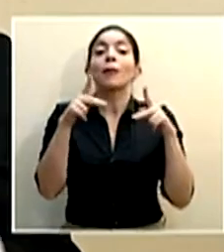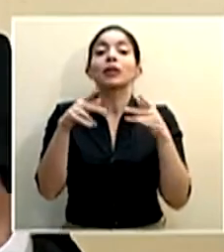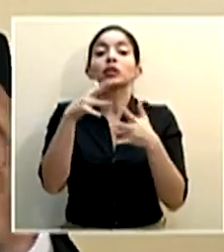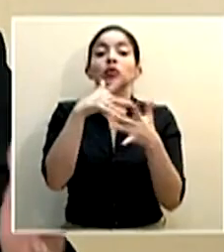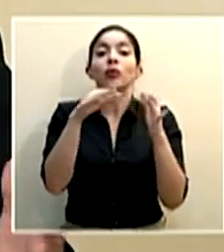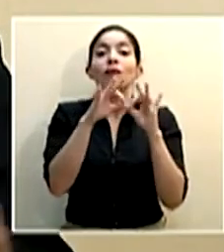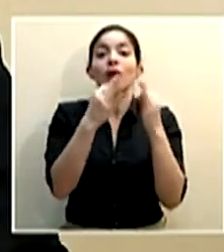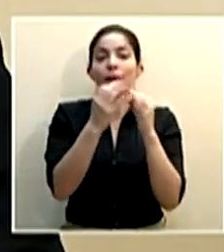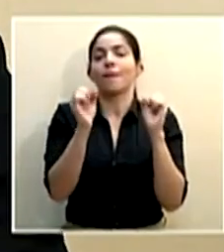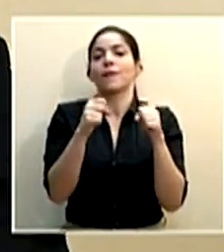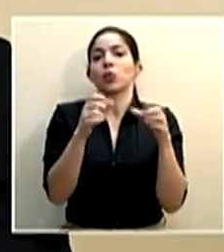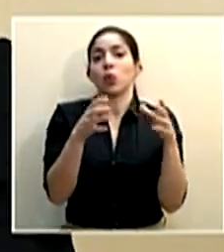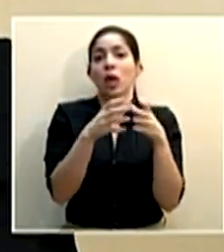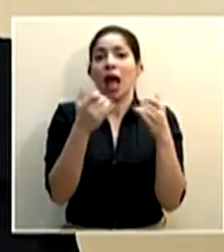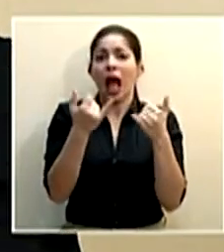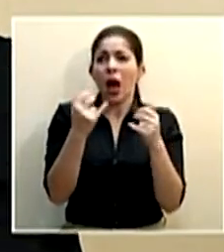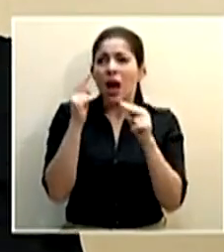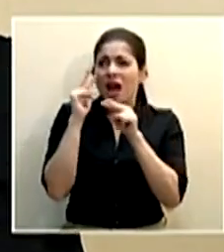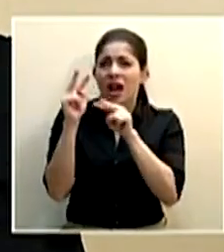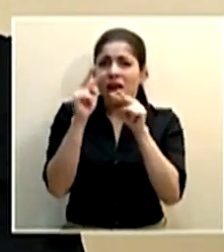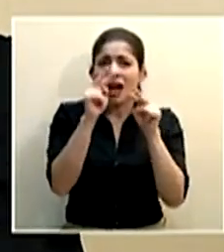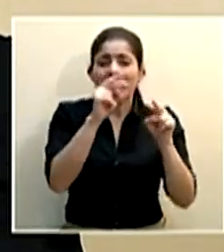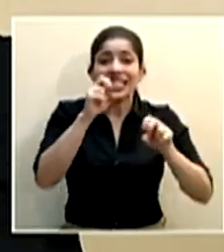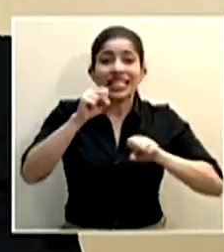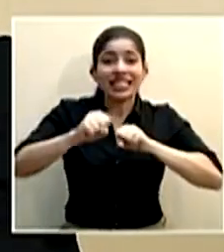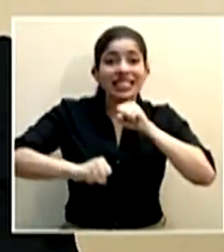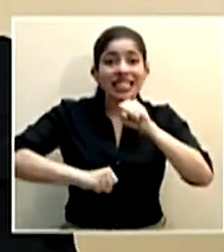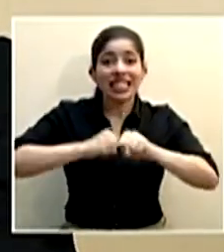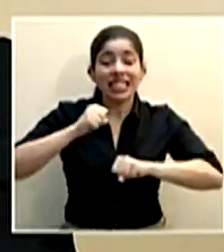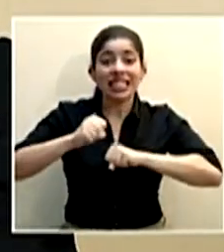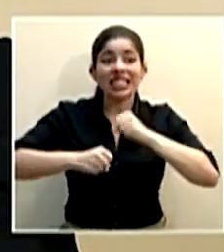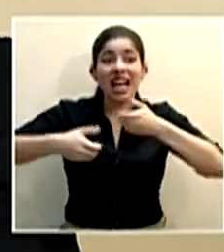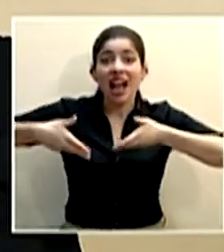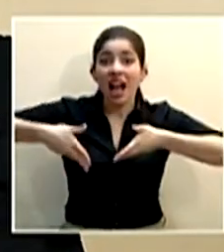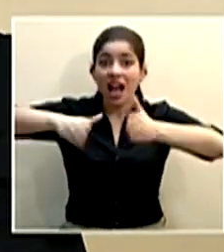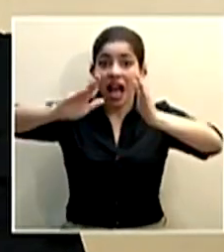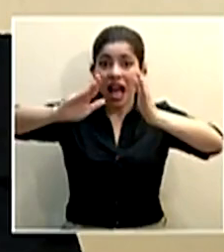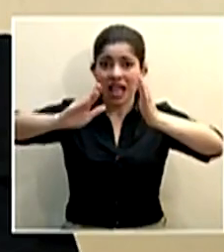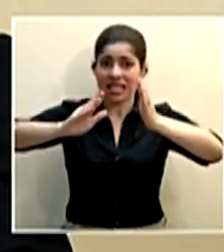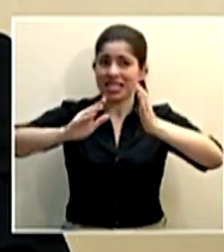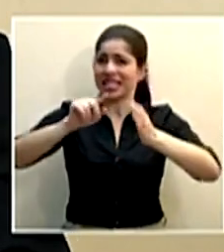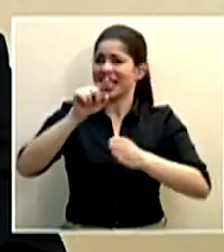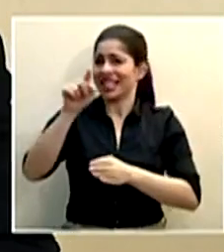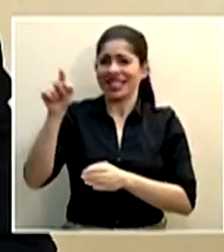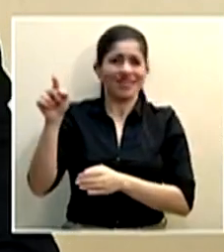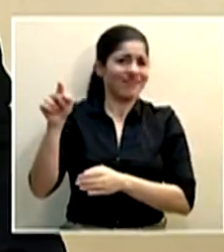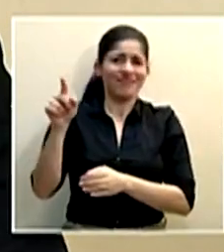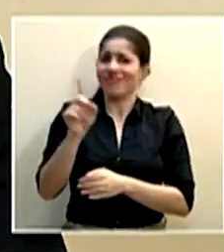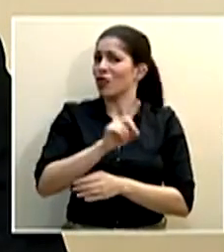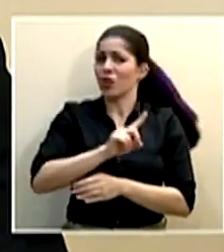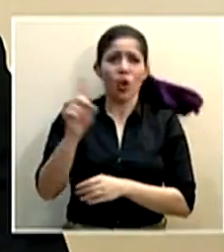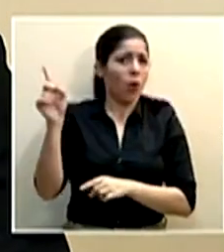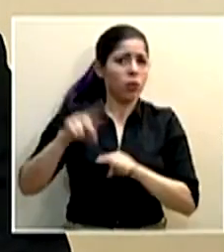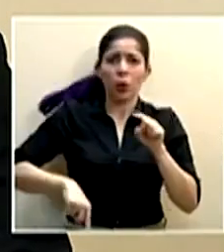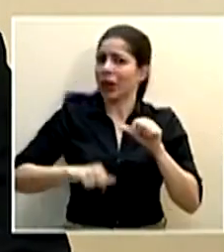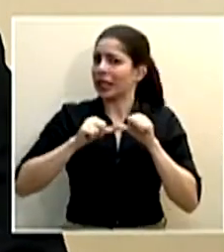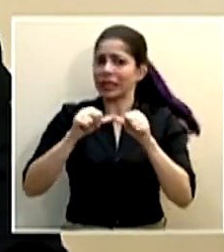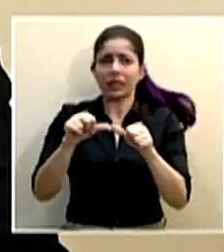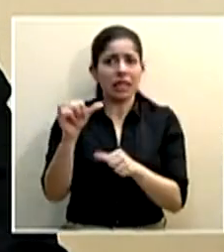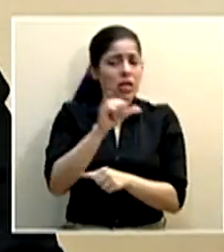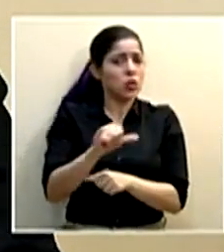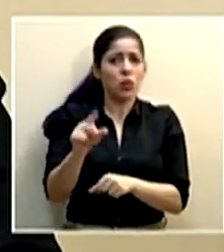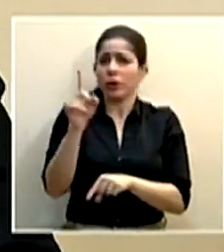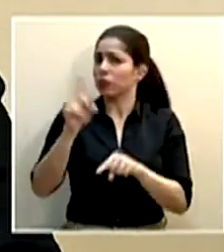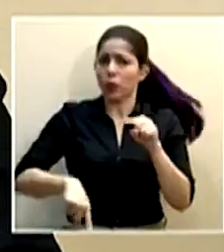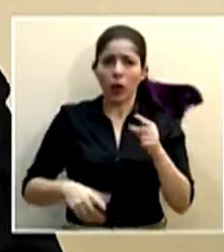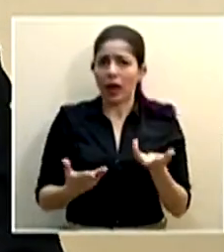Las cantidades que hemos estado viendo de ciclistas en las carreteras no deben seguir. Este